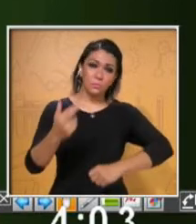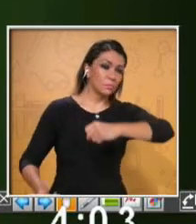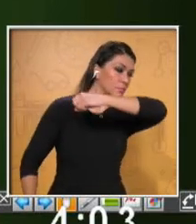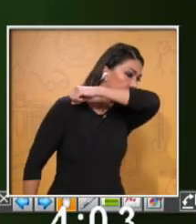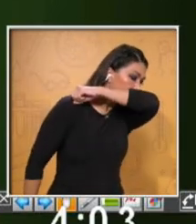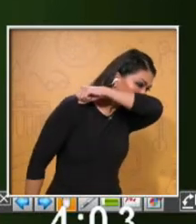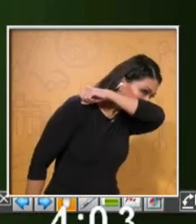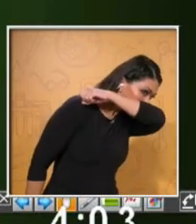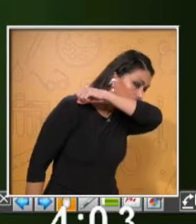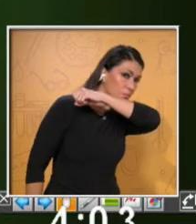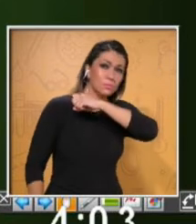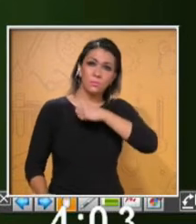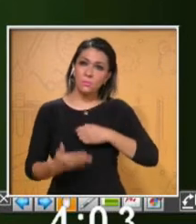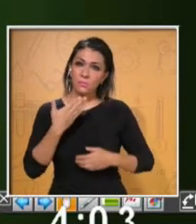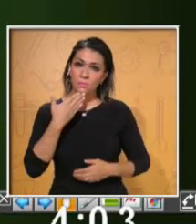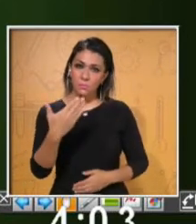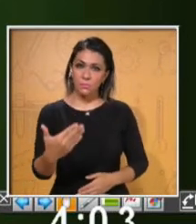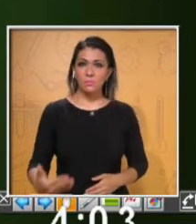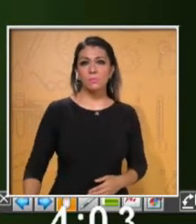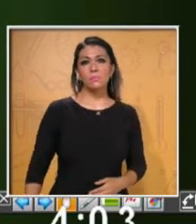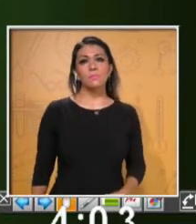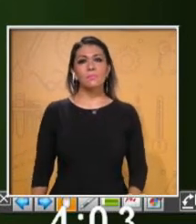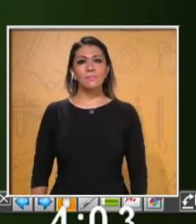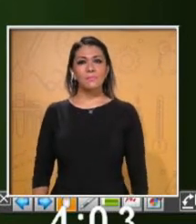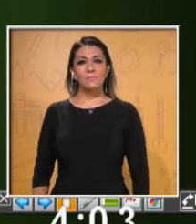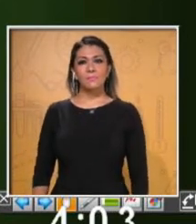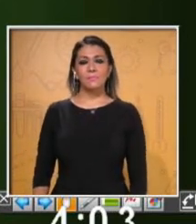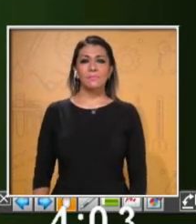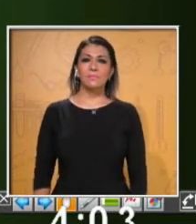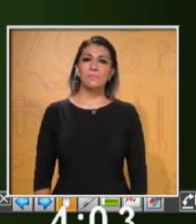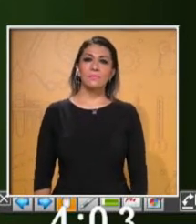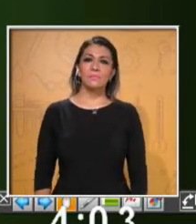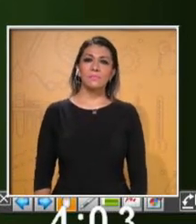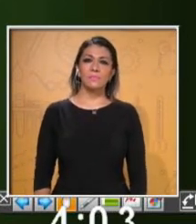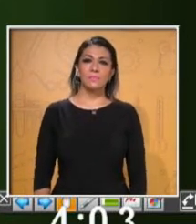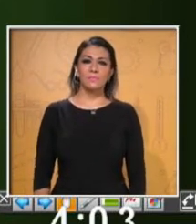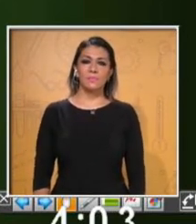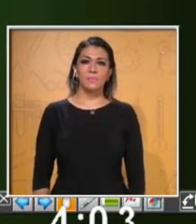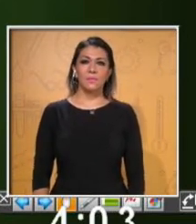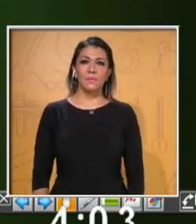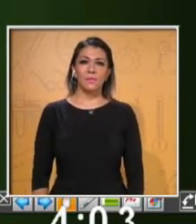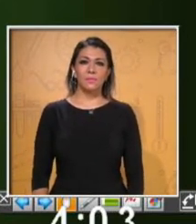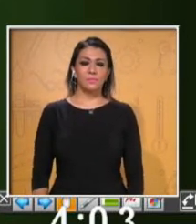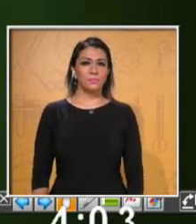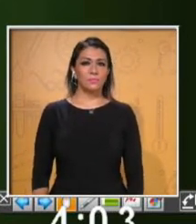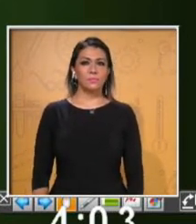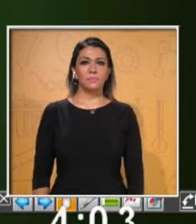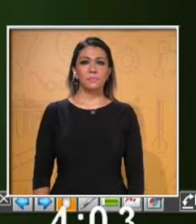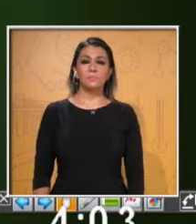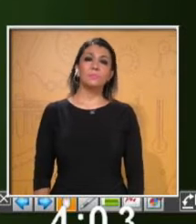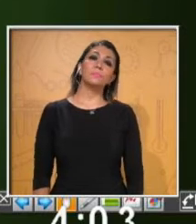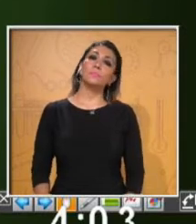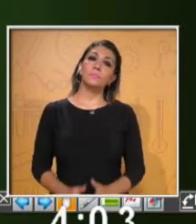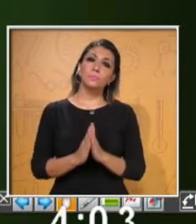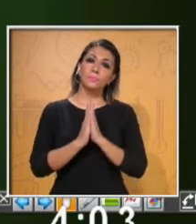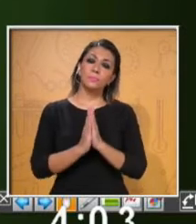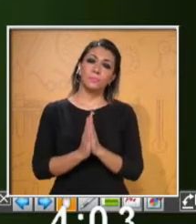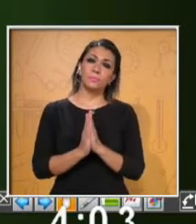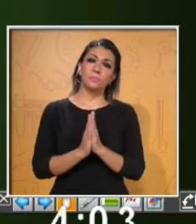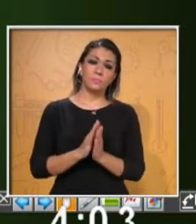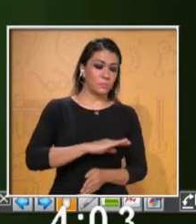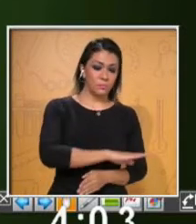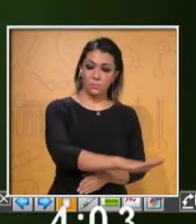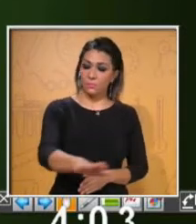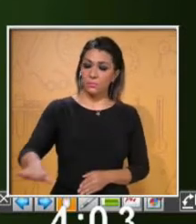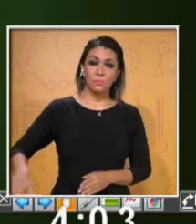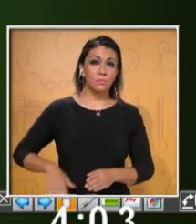el ángulo interno de tu brazo. Keep your work area and common objects clean. Por favor, mantén limpia